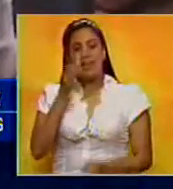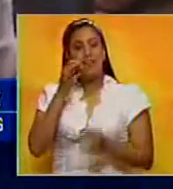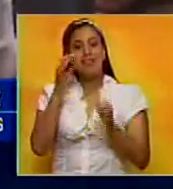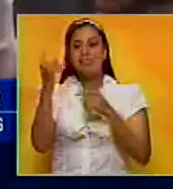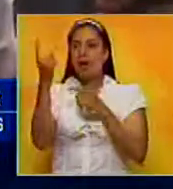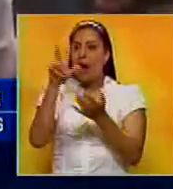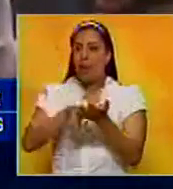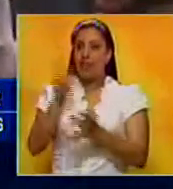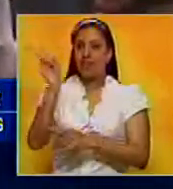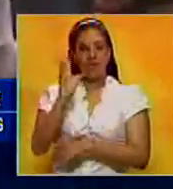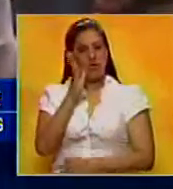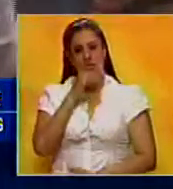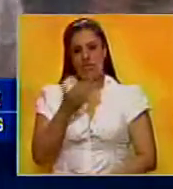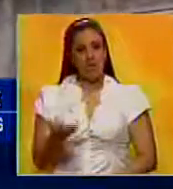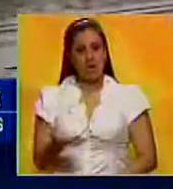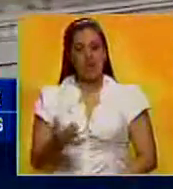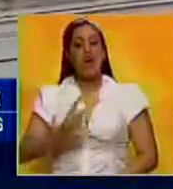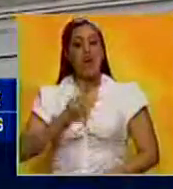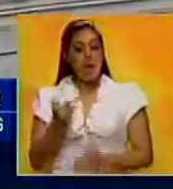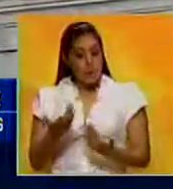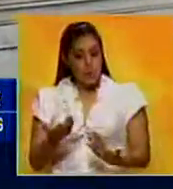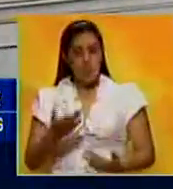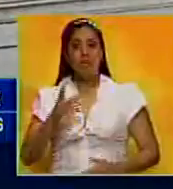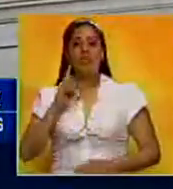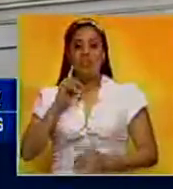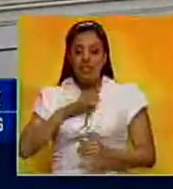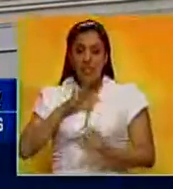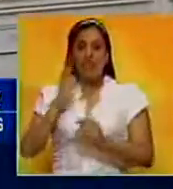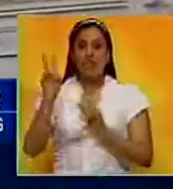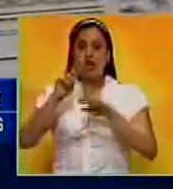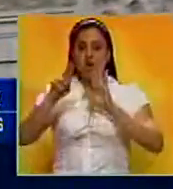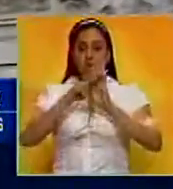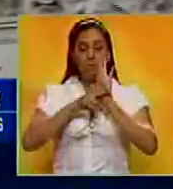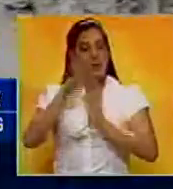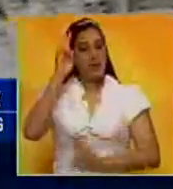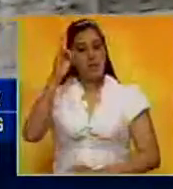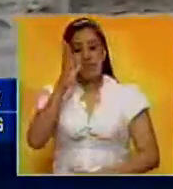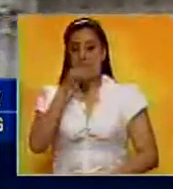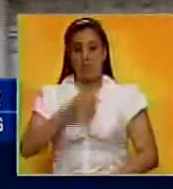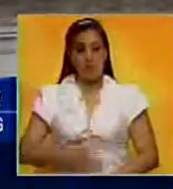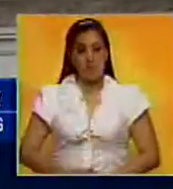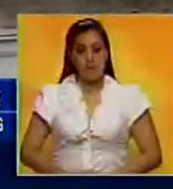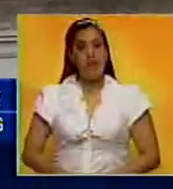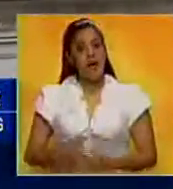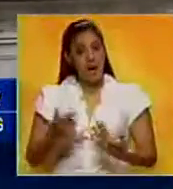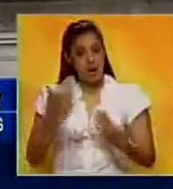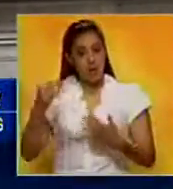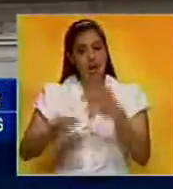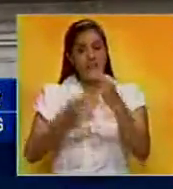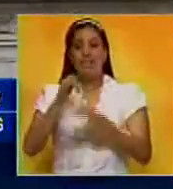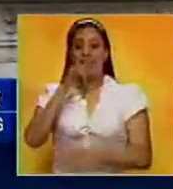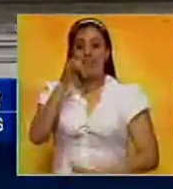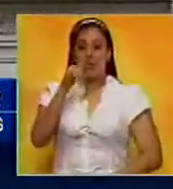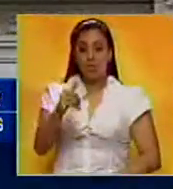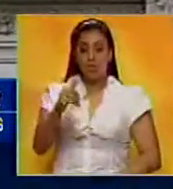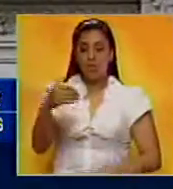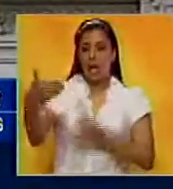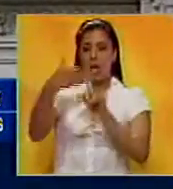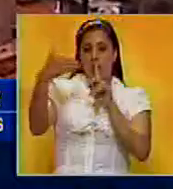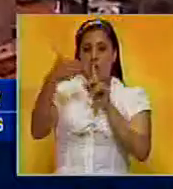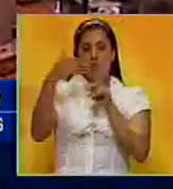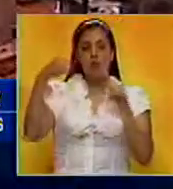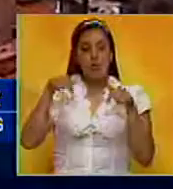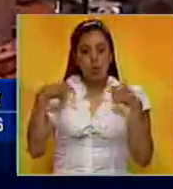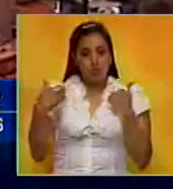consentimiento de Venezuela y por lo tanto infringe las normas de la organización. En la misiva se denuncia acoso